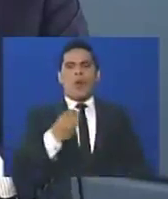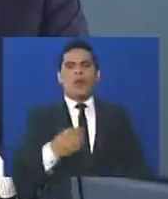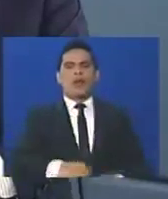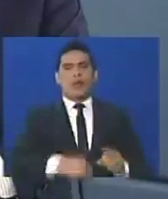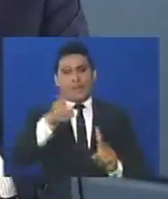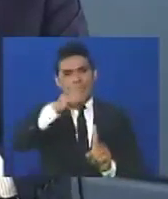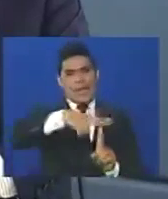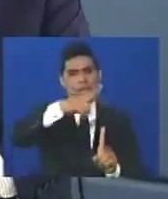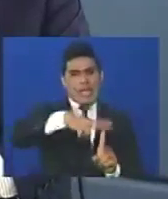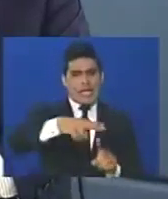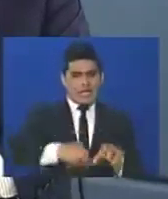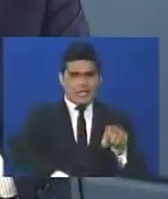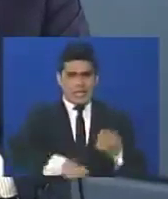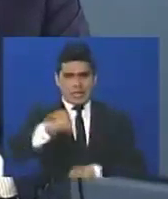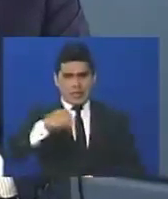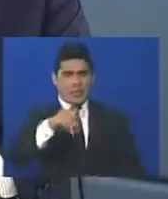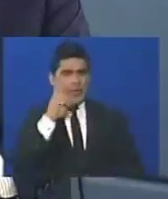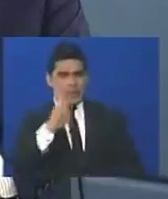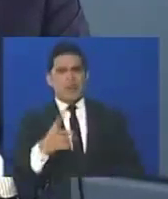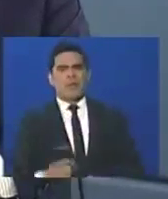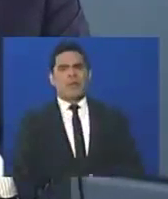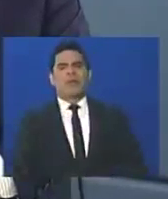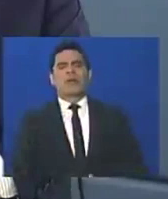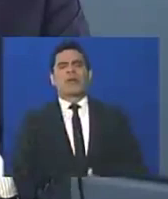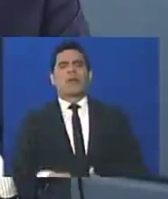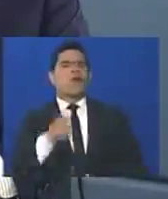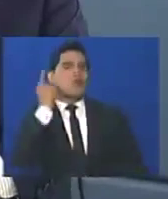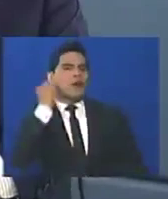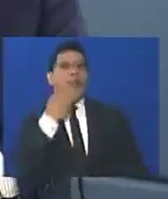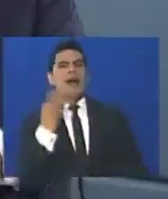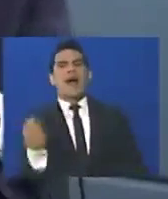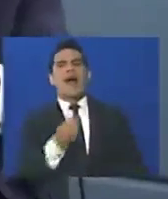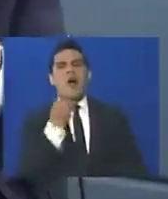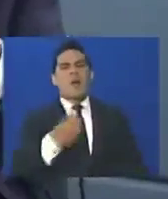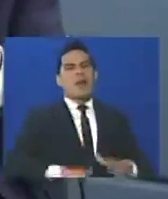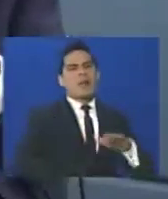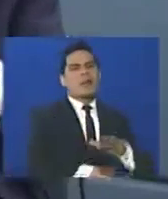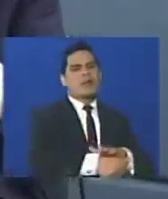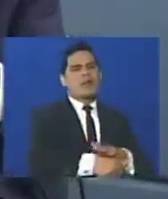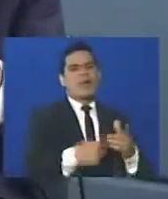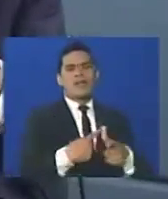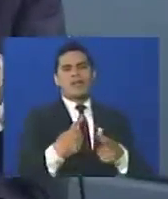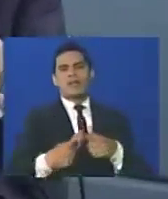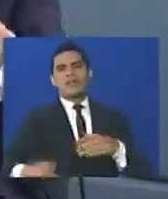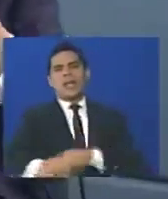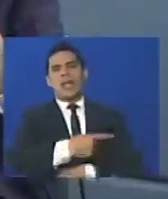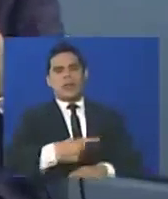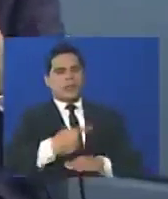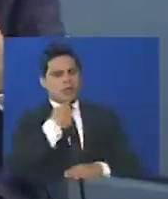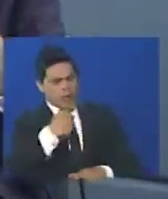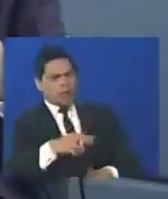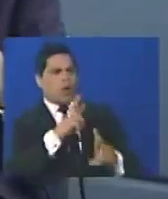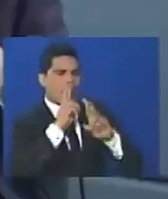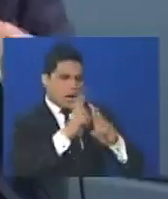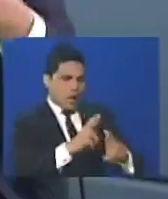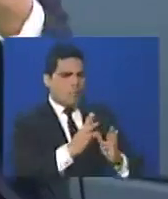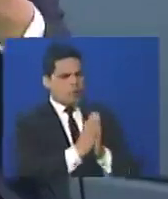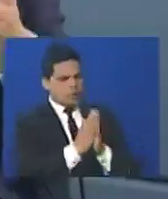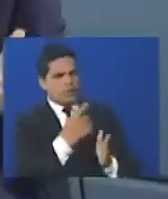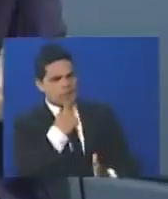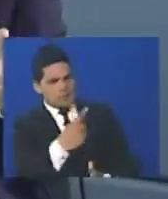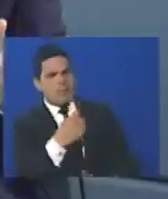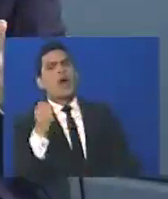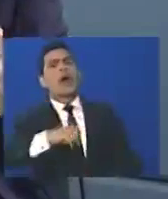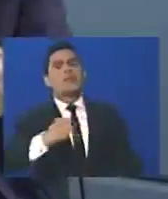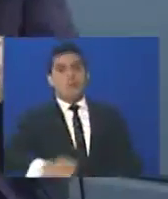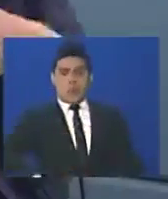Táchira, vieron como estuvieron a punto, de violar a un estudiante, y en vez del gobierno, darle una respuesta y decir, vamos